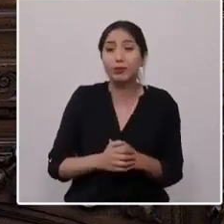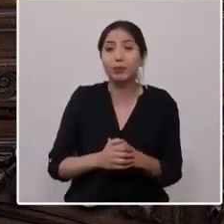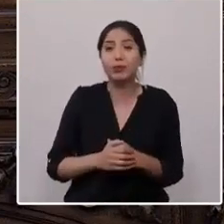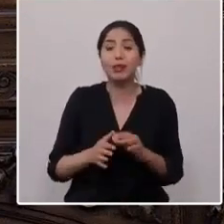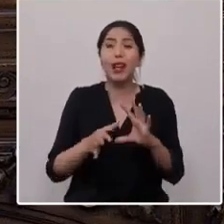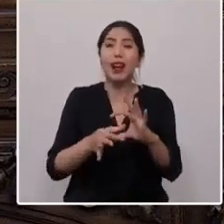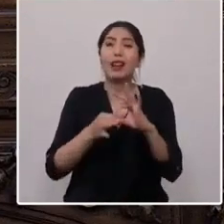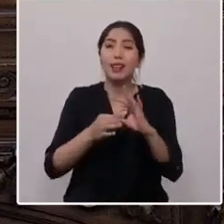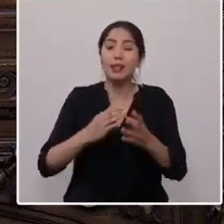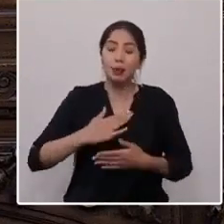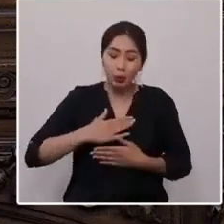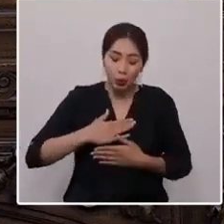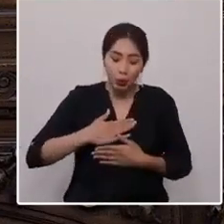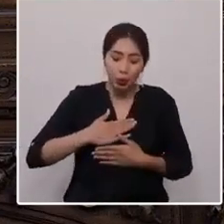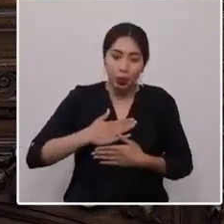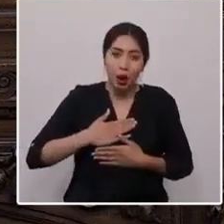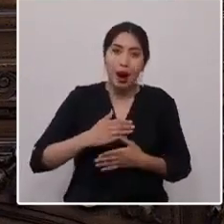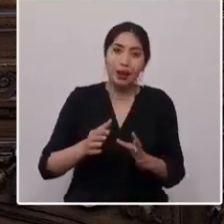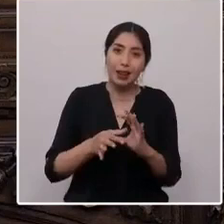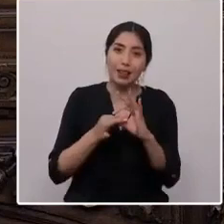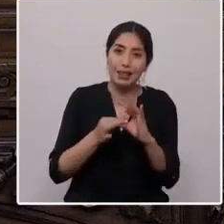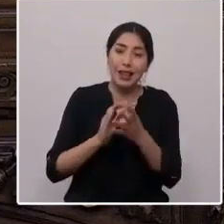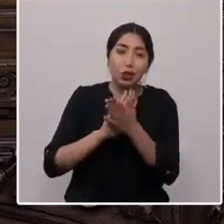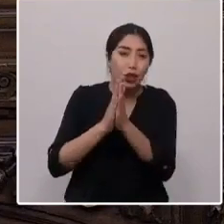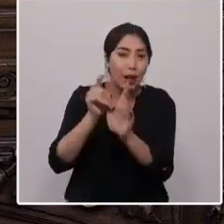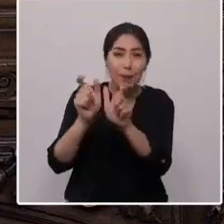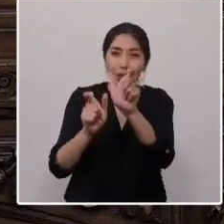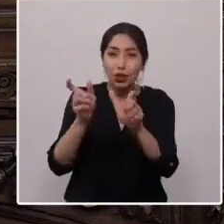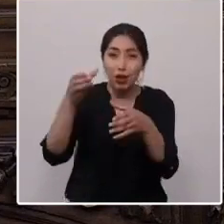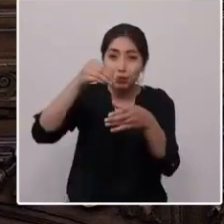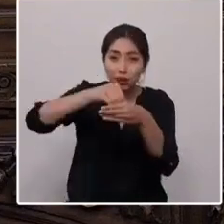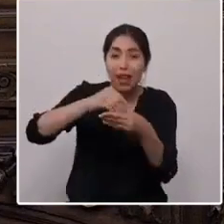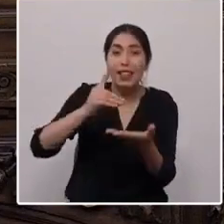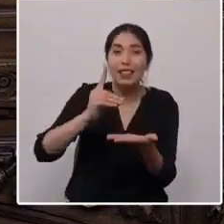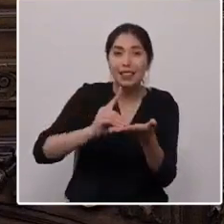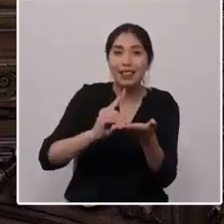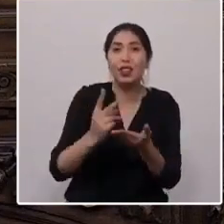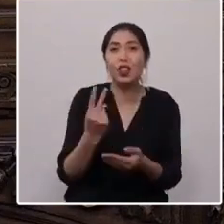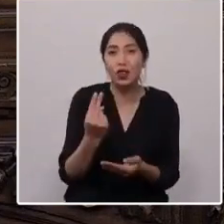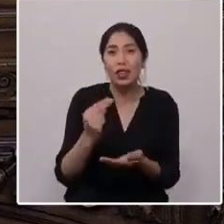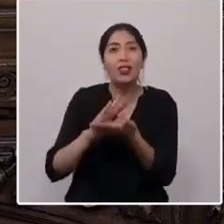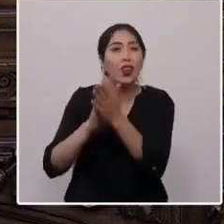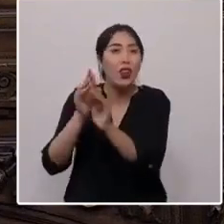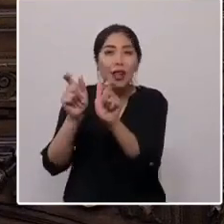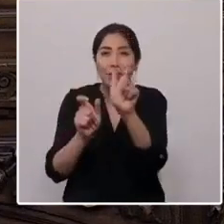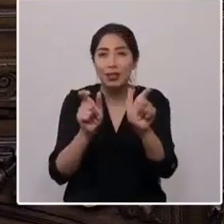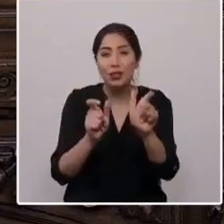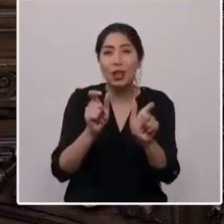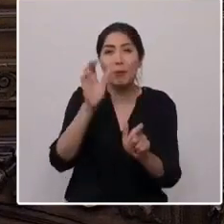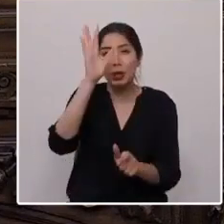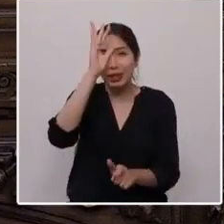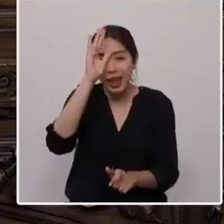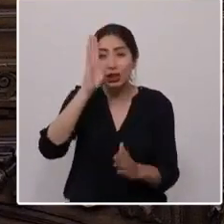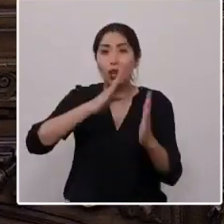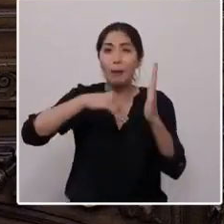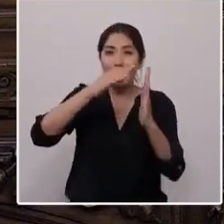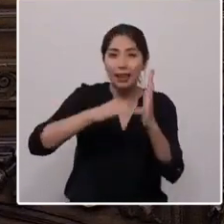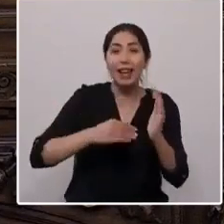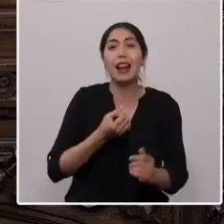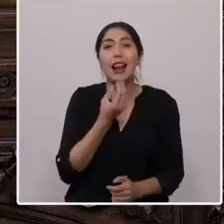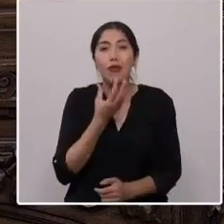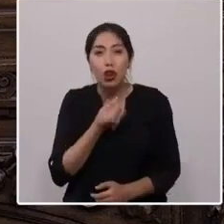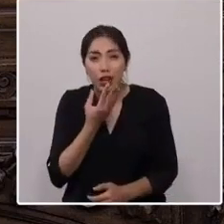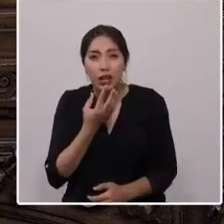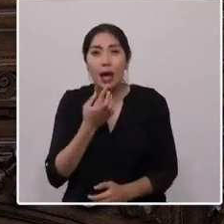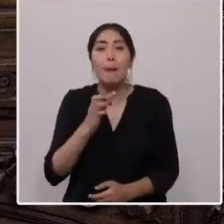de mi corazón a todas las personas del Distrito 12, todas las vecinas y vecinas de Puente Alto, La Pintana, La Florida, Pirca y San